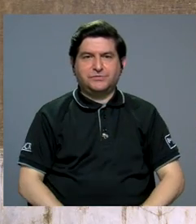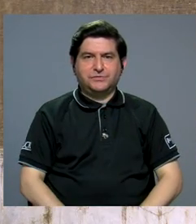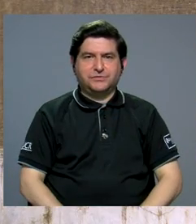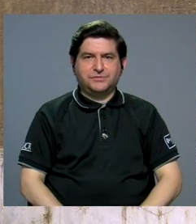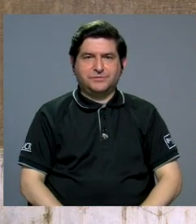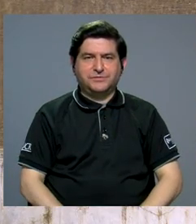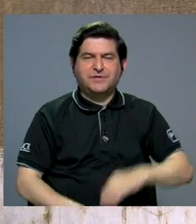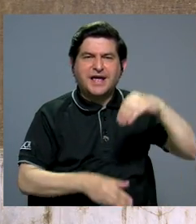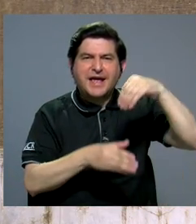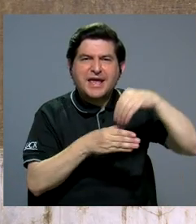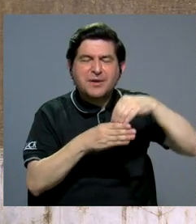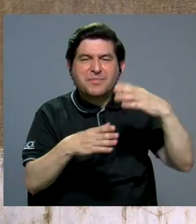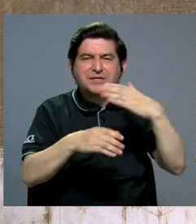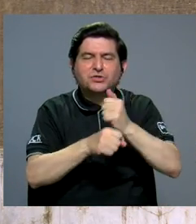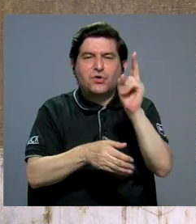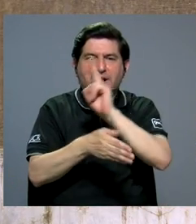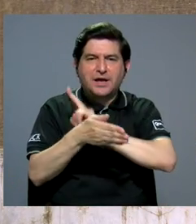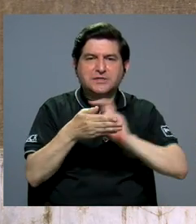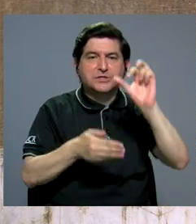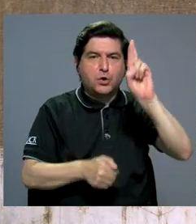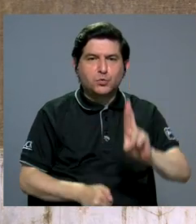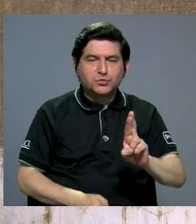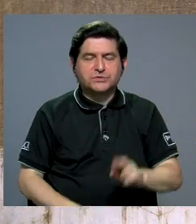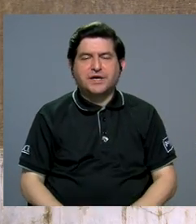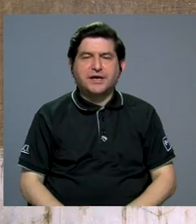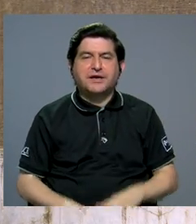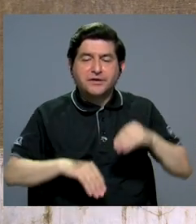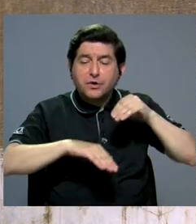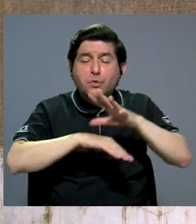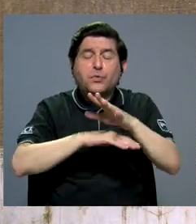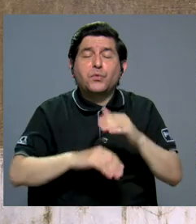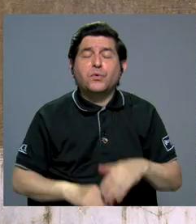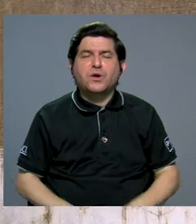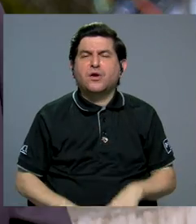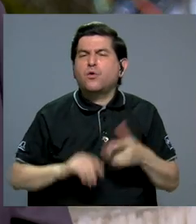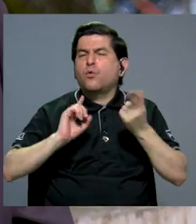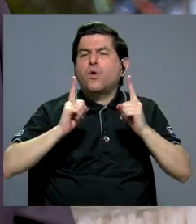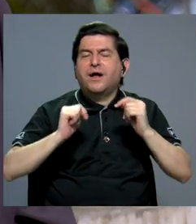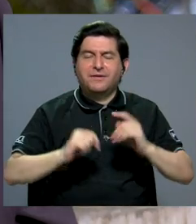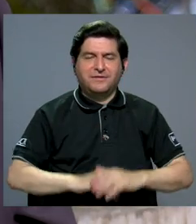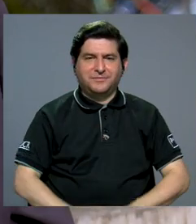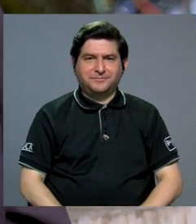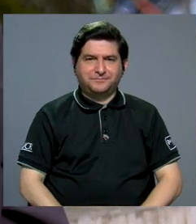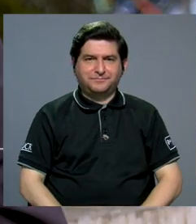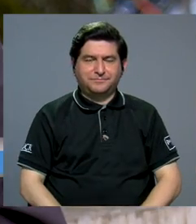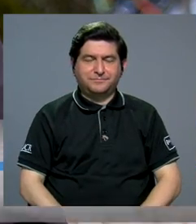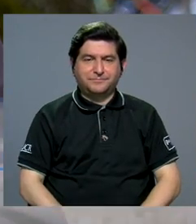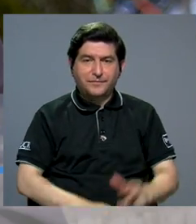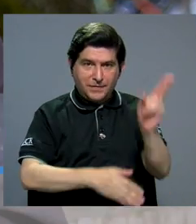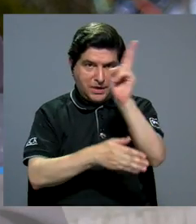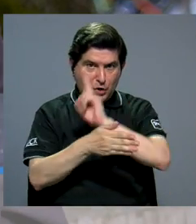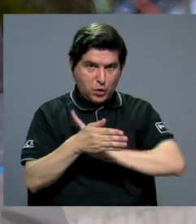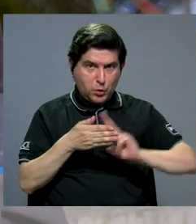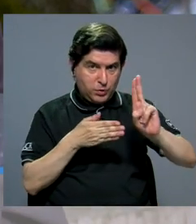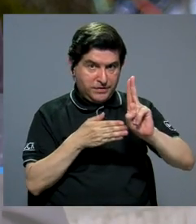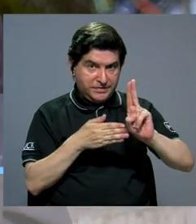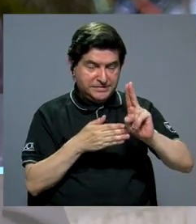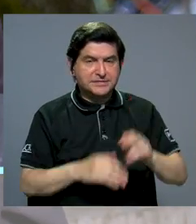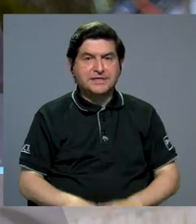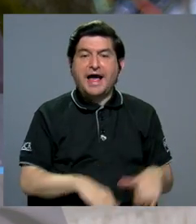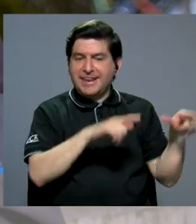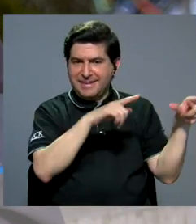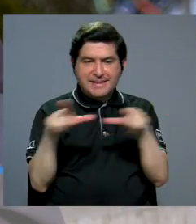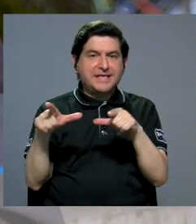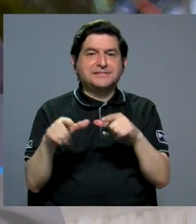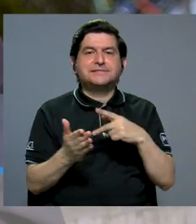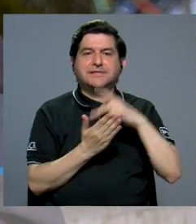¿Cuál es la inversión que está haciendo la Universidad de Costa Rica para incidir en este aspecto? Bueno, la universidad está